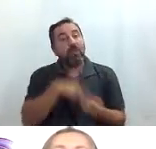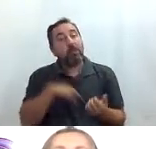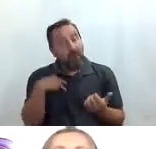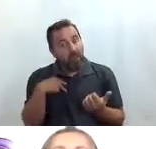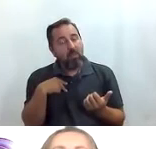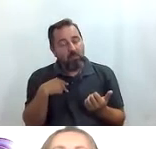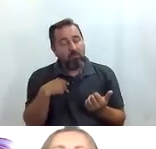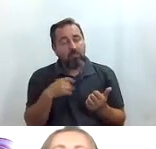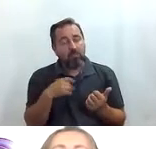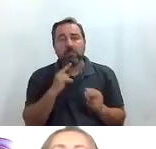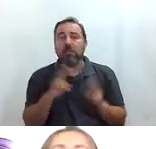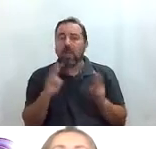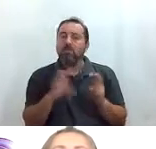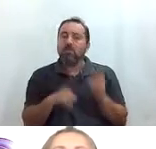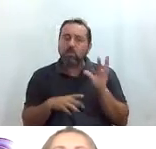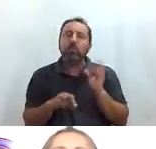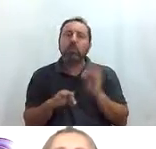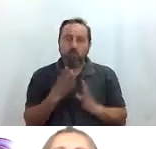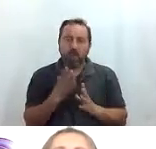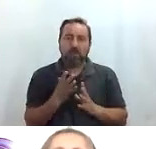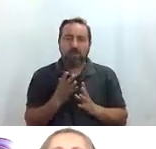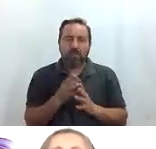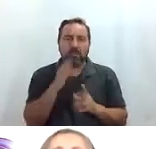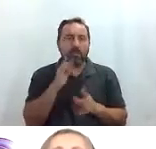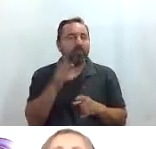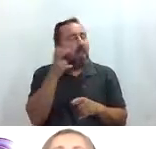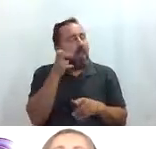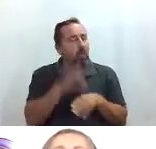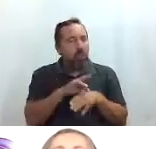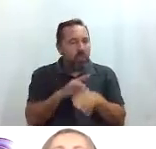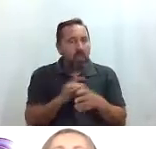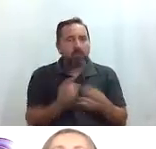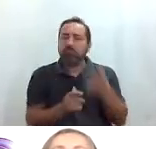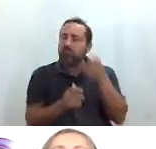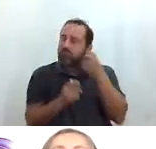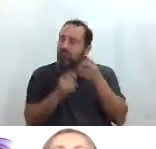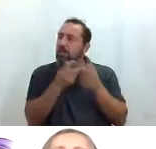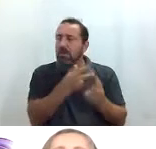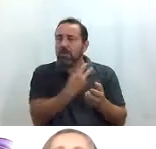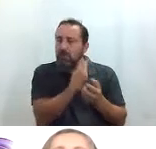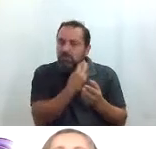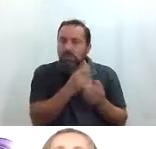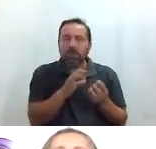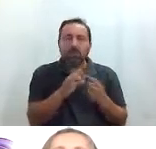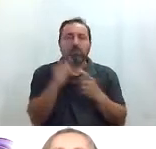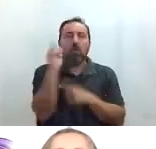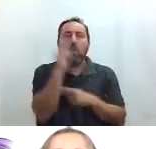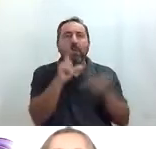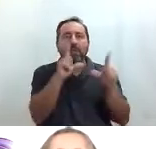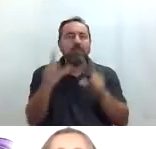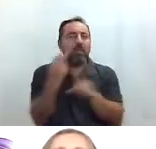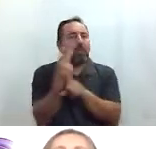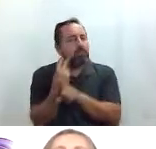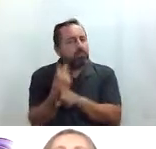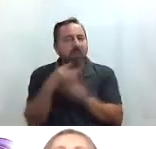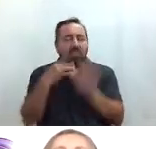la suerte aquí estoy con una audioguía que nos dan audioguía tienen un montón de obras locutadas para y